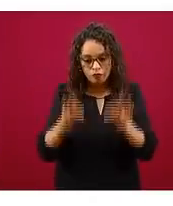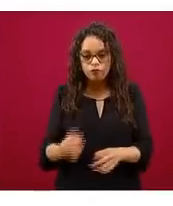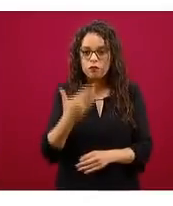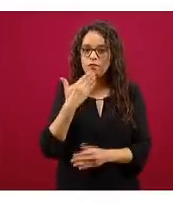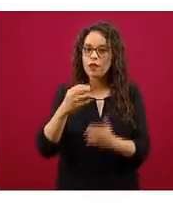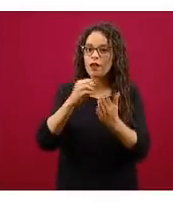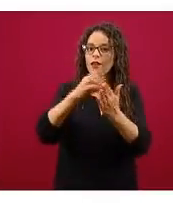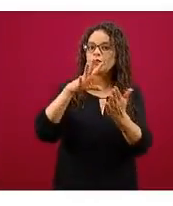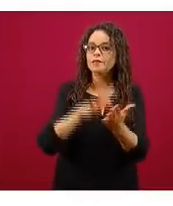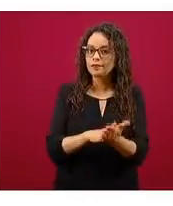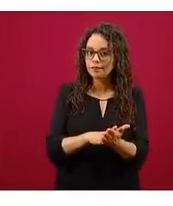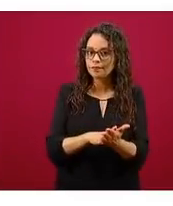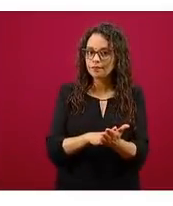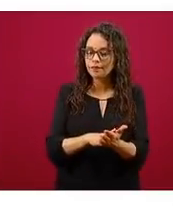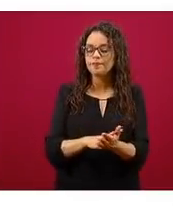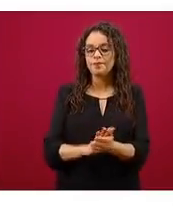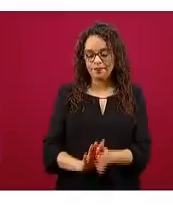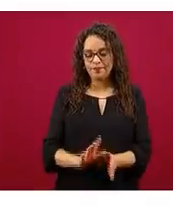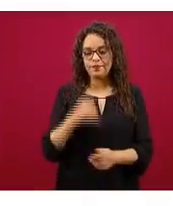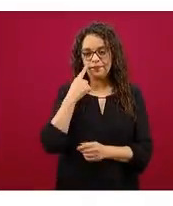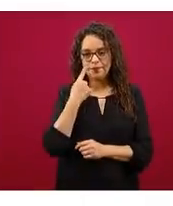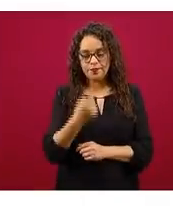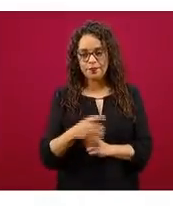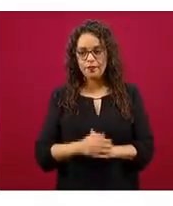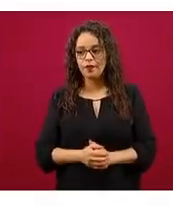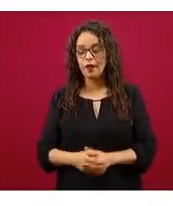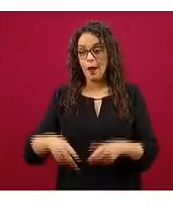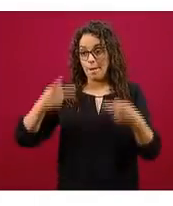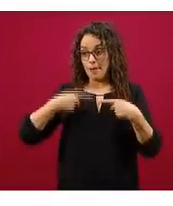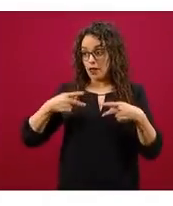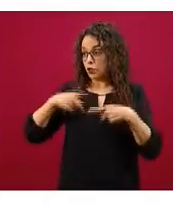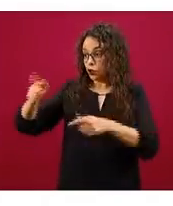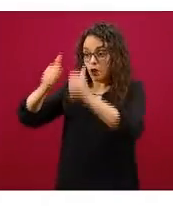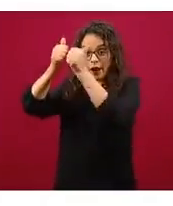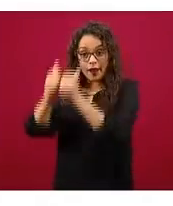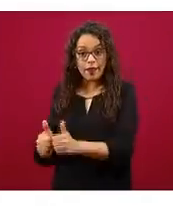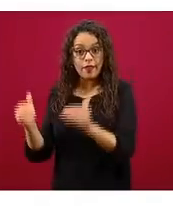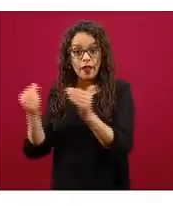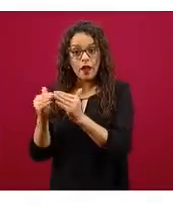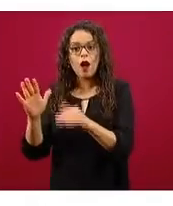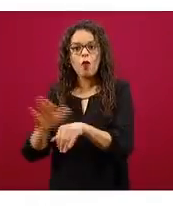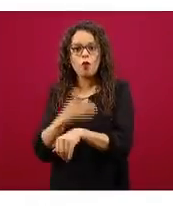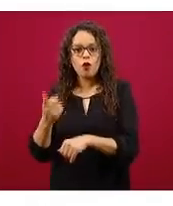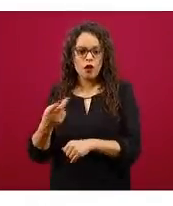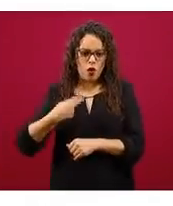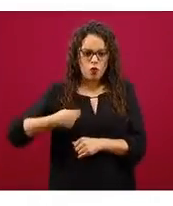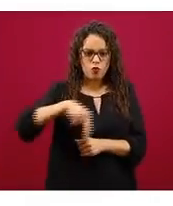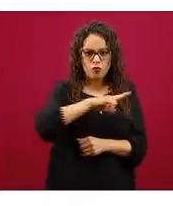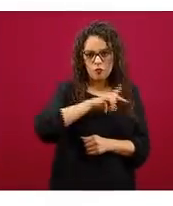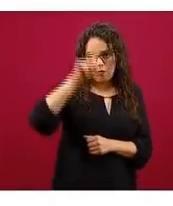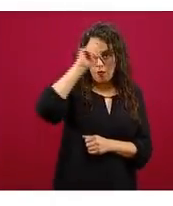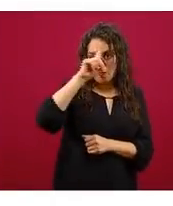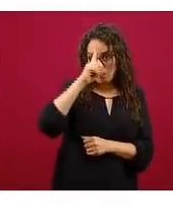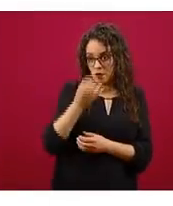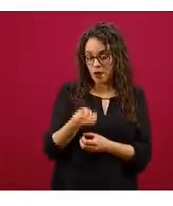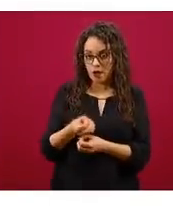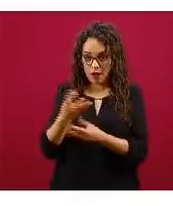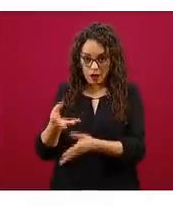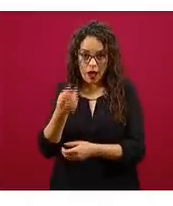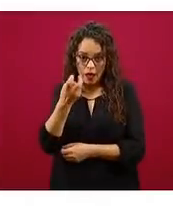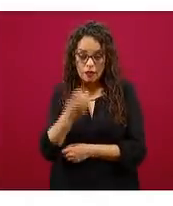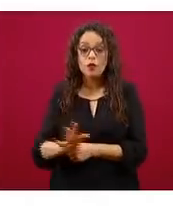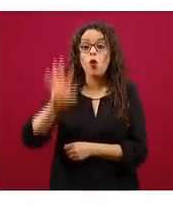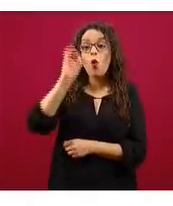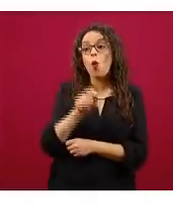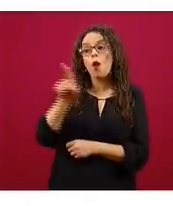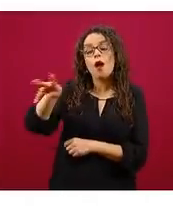Si una persona está en su casa, porque así le hicimos las recomendaciones, o se quedó en casa voluntariamente, o estuvo en la unidad de